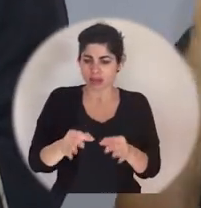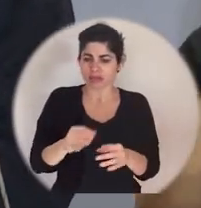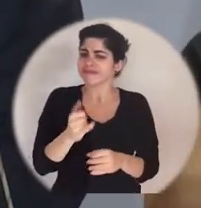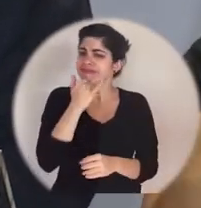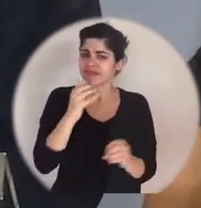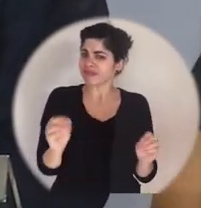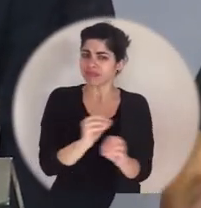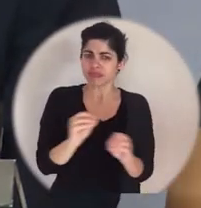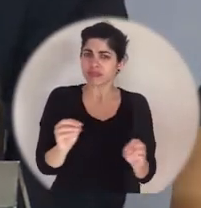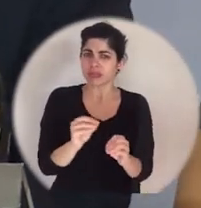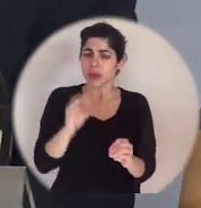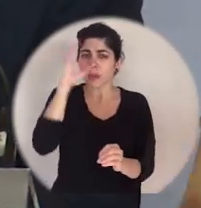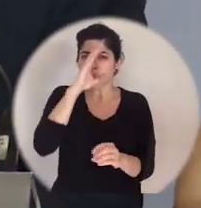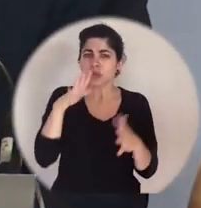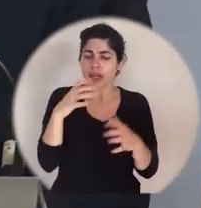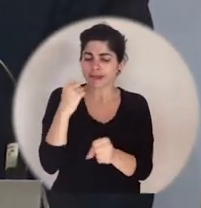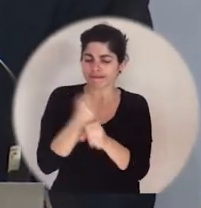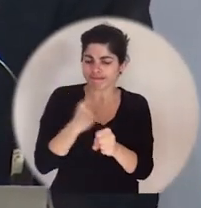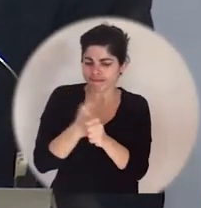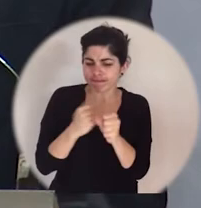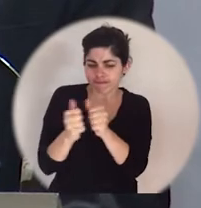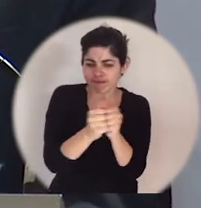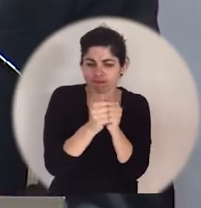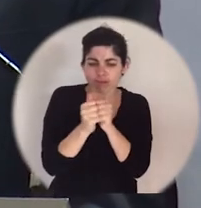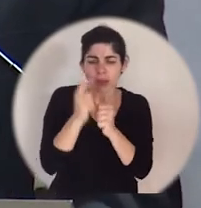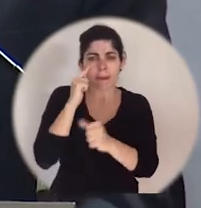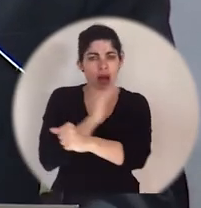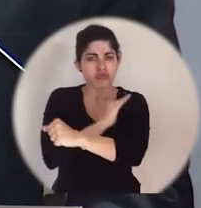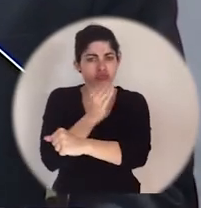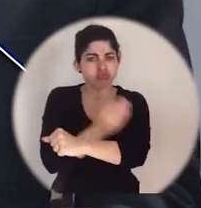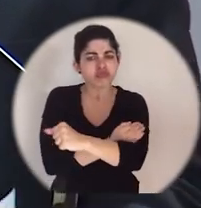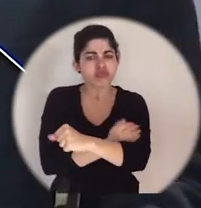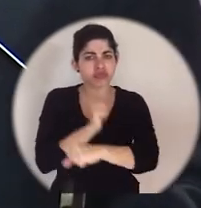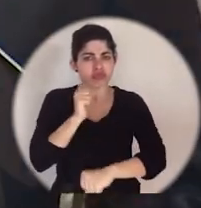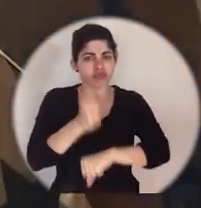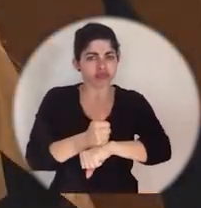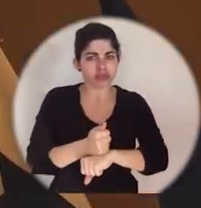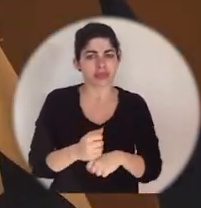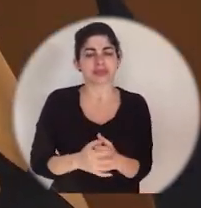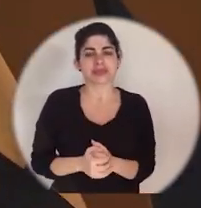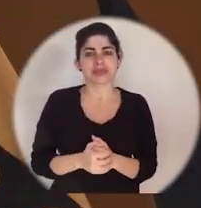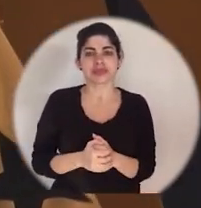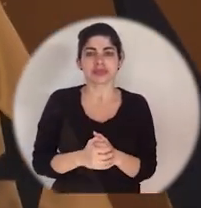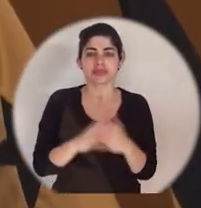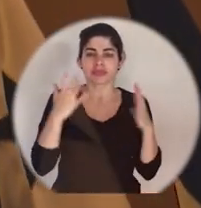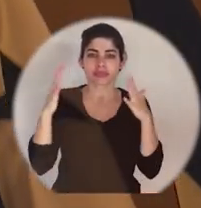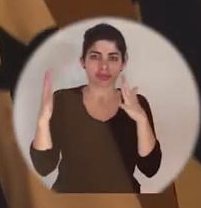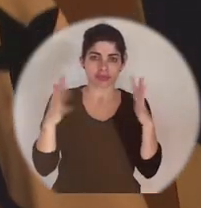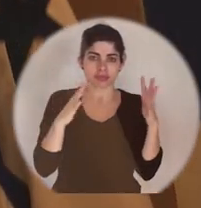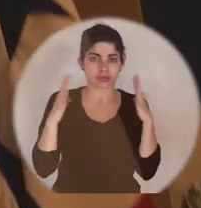inequívoca, para trabajar conjuntamente en fortalecerlas y consolidarlas. Muchas gracias.